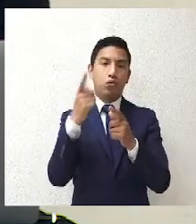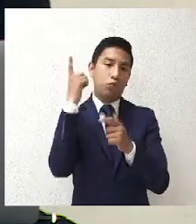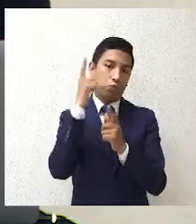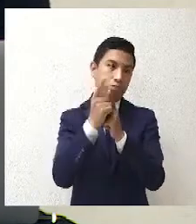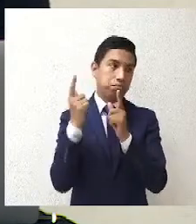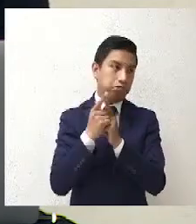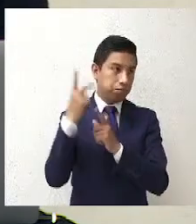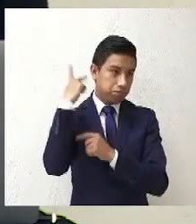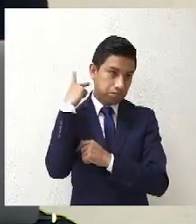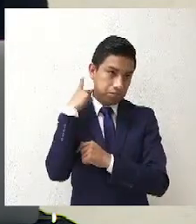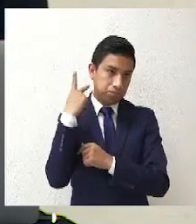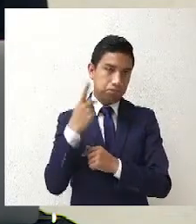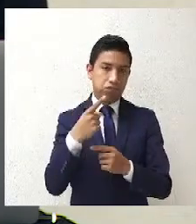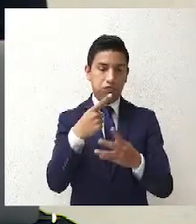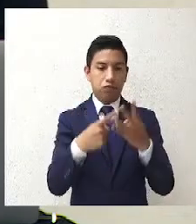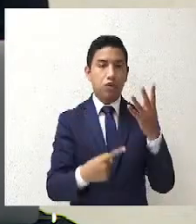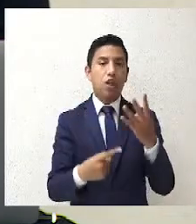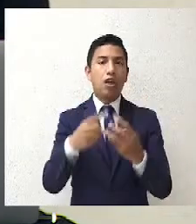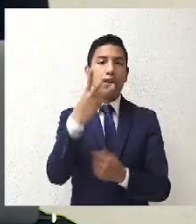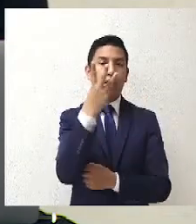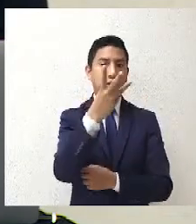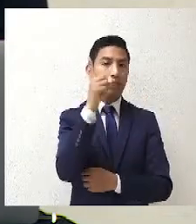es, nombra cuando menos tres mujeres.